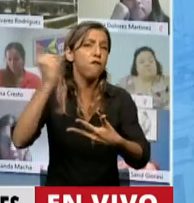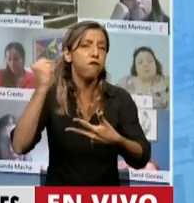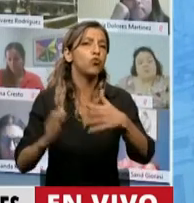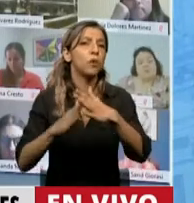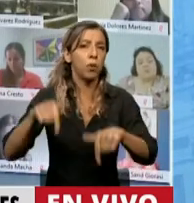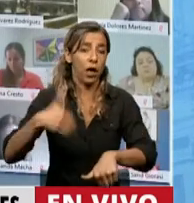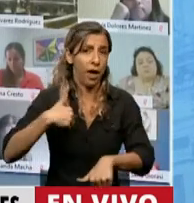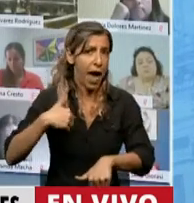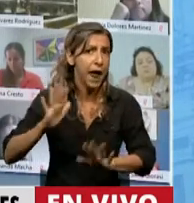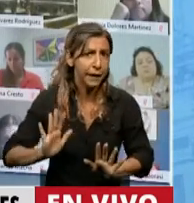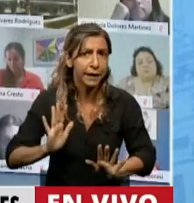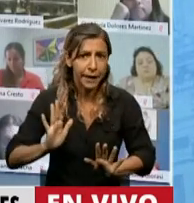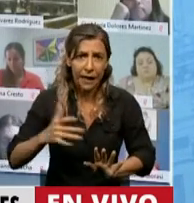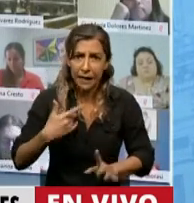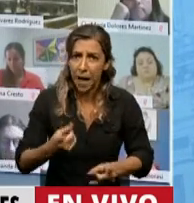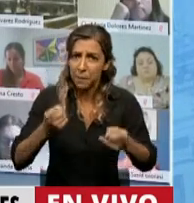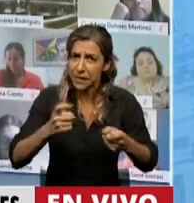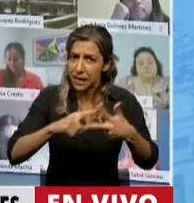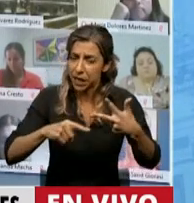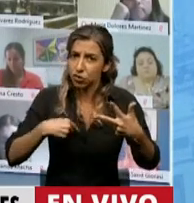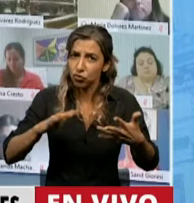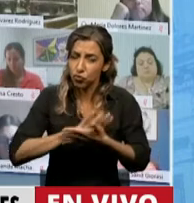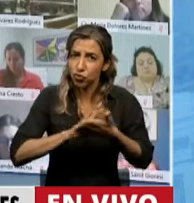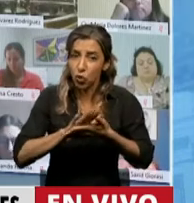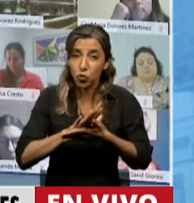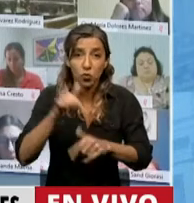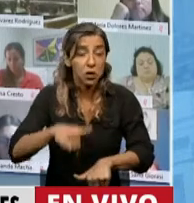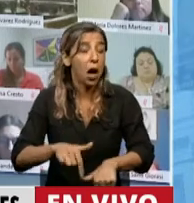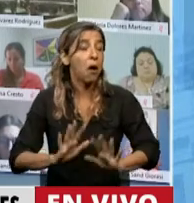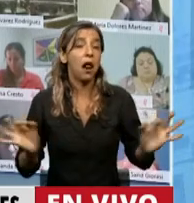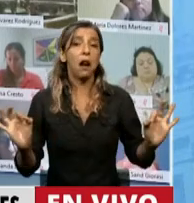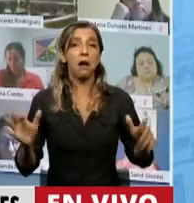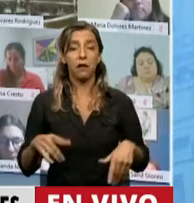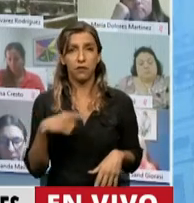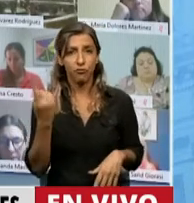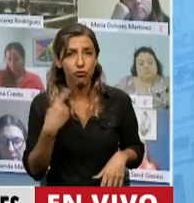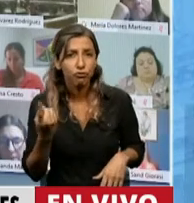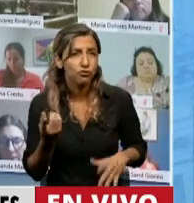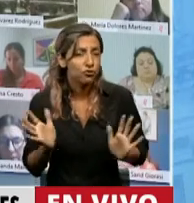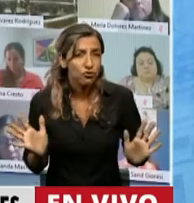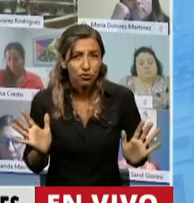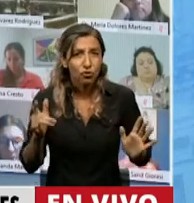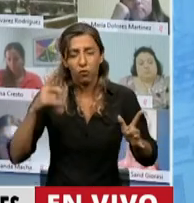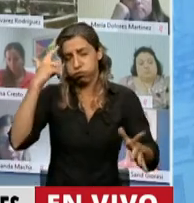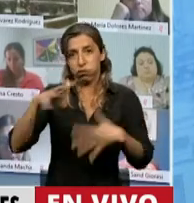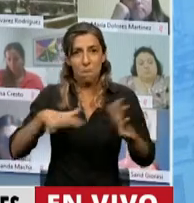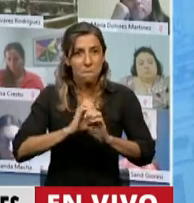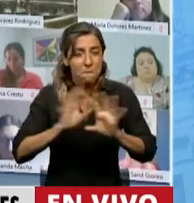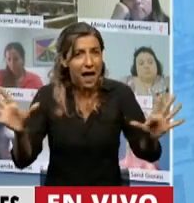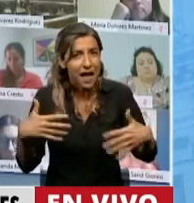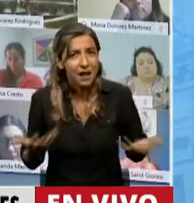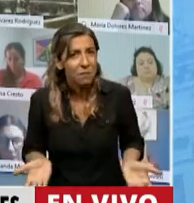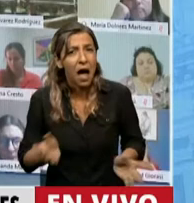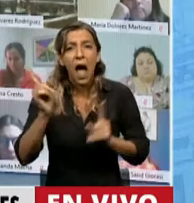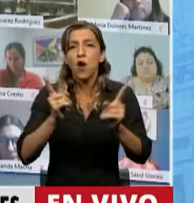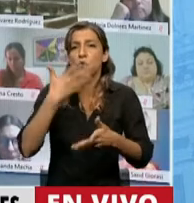no se aborda. Estamos en el medio de una crisis ambiental brutal. Los incendios ya se han mencionado, pero es que algunos hablan